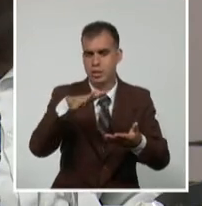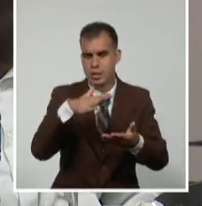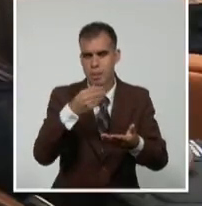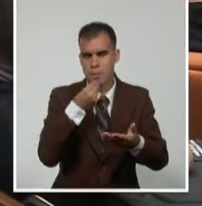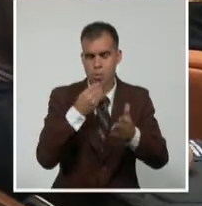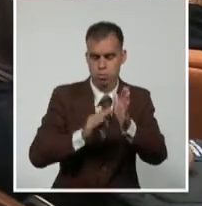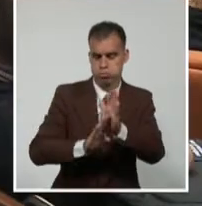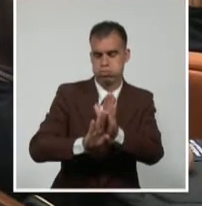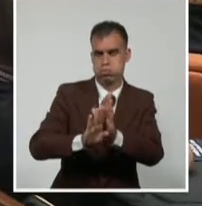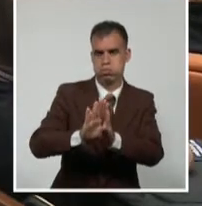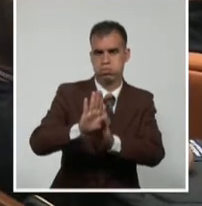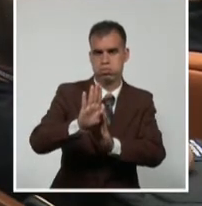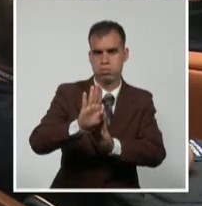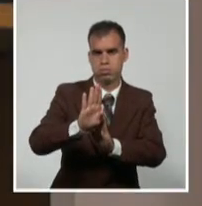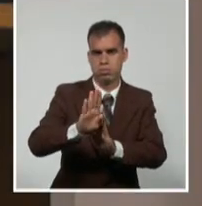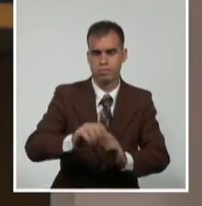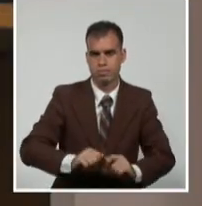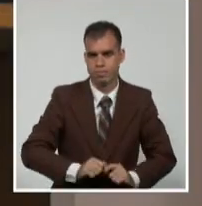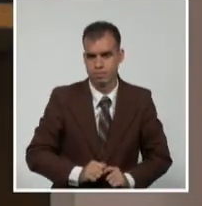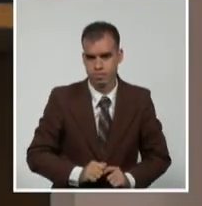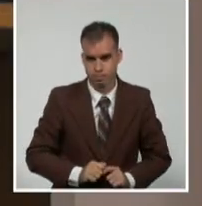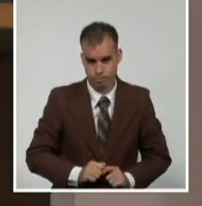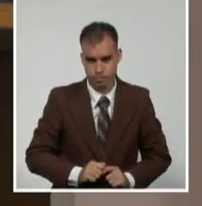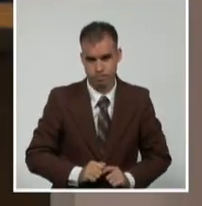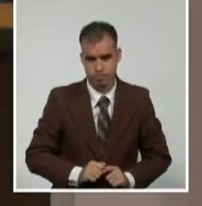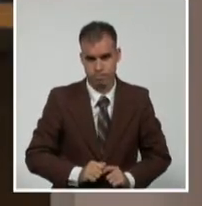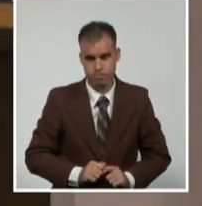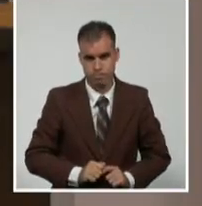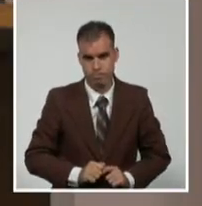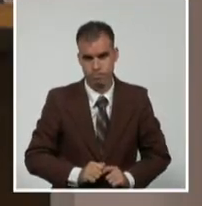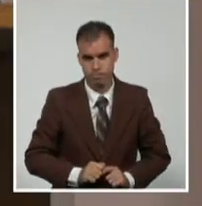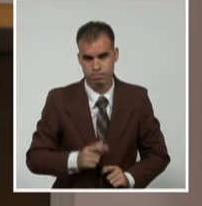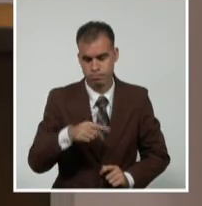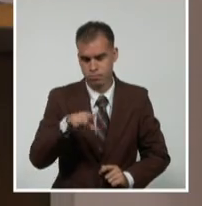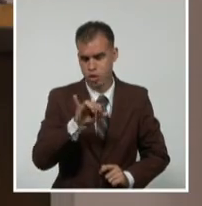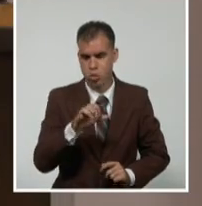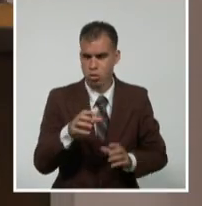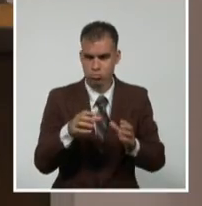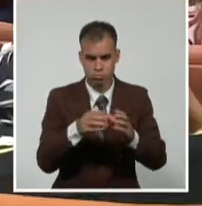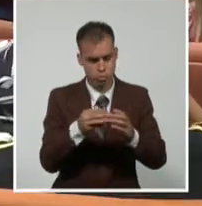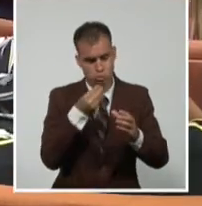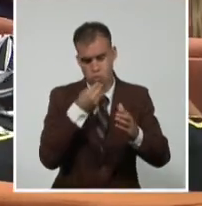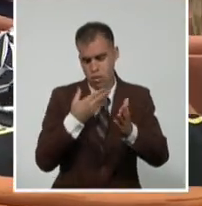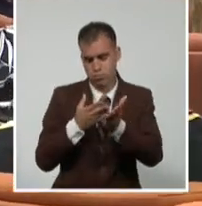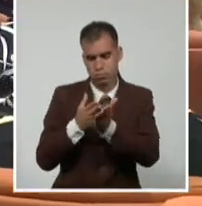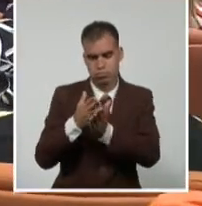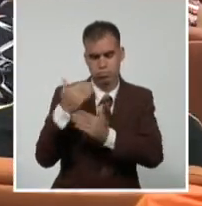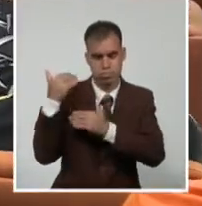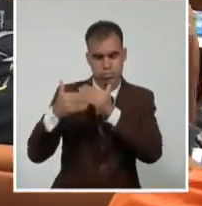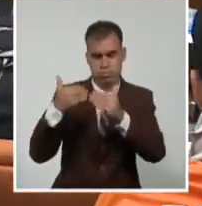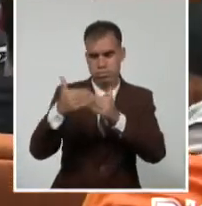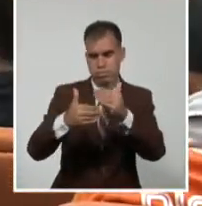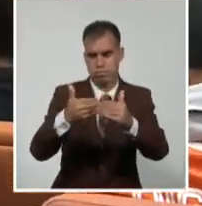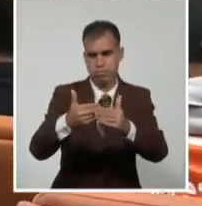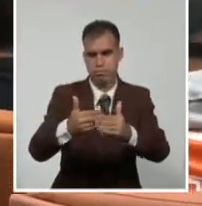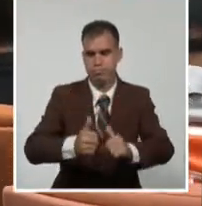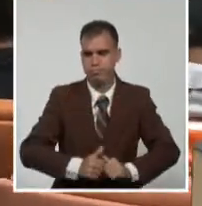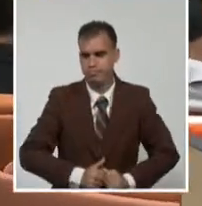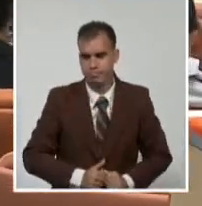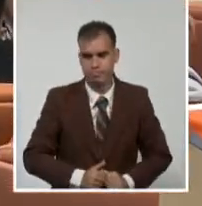justa, parte indiscutible de una gesta, garantía de continuidad. Yuris Nórigo, Sistema Informativo de la